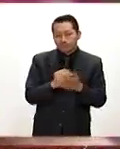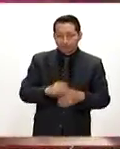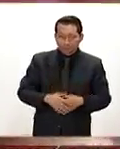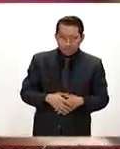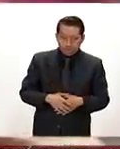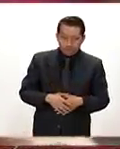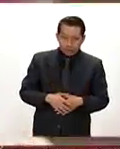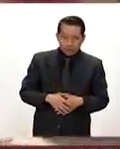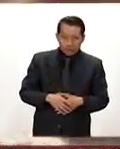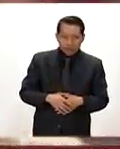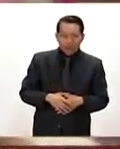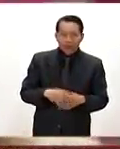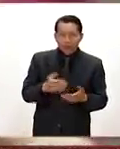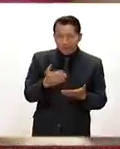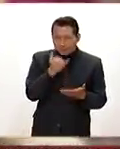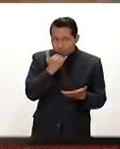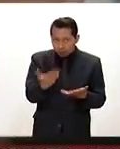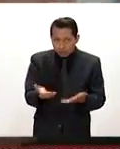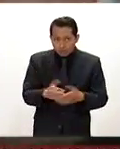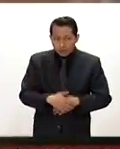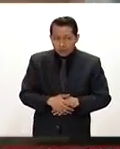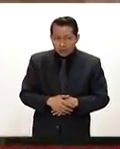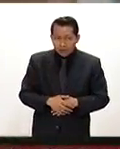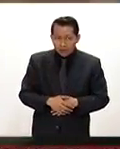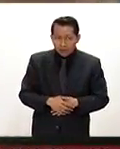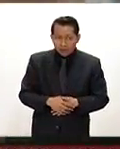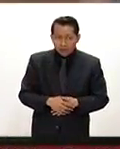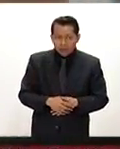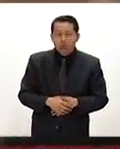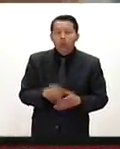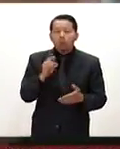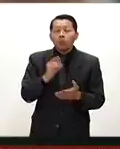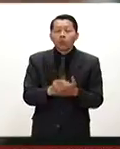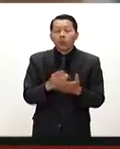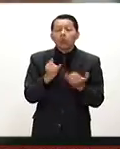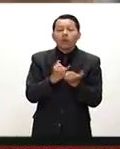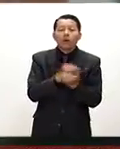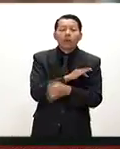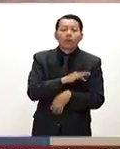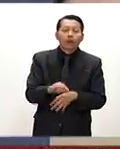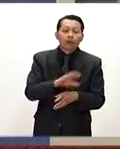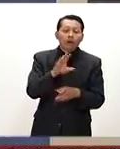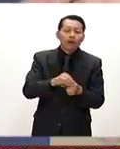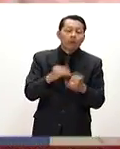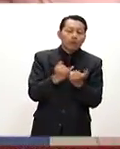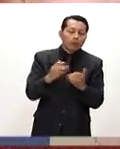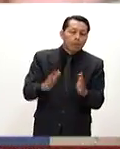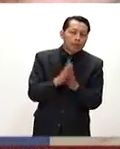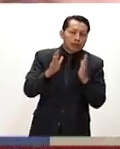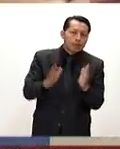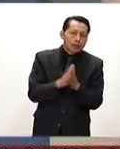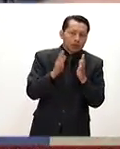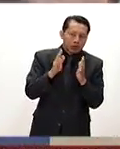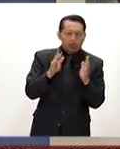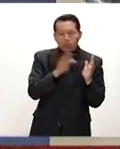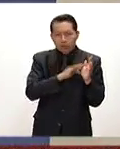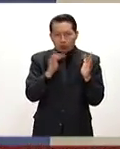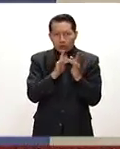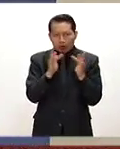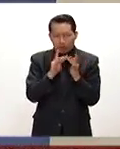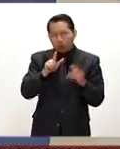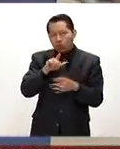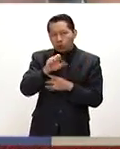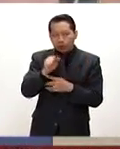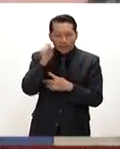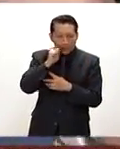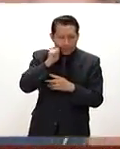Correcto, Luis Fonserrada. Sí, perdón, perdón, concluye. Sí, sí, solamente darnos gracias por la participación y estaremos en contacto. Así es, Luis,